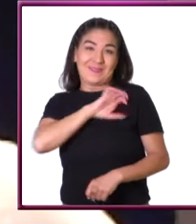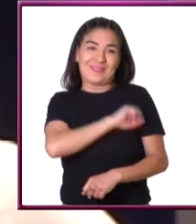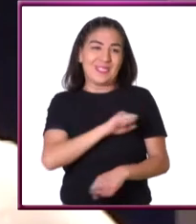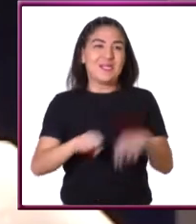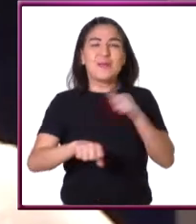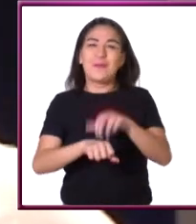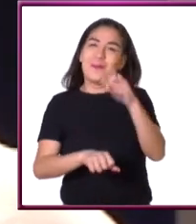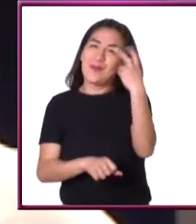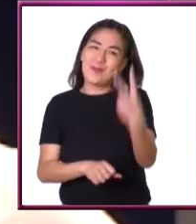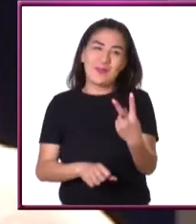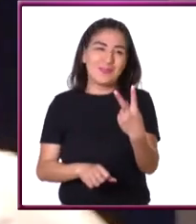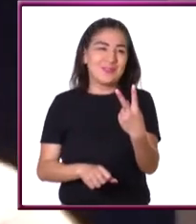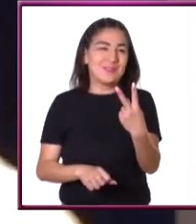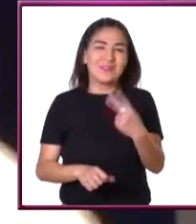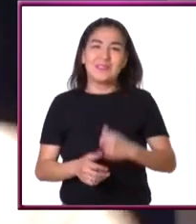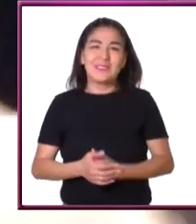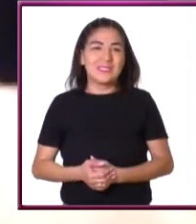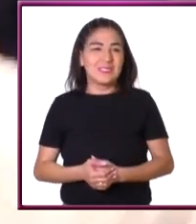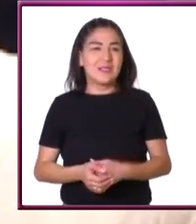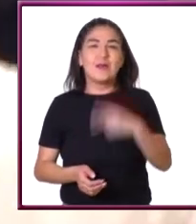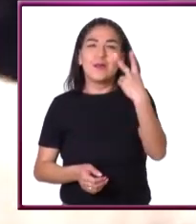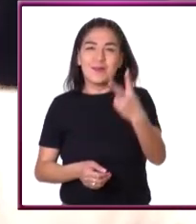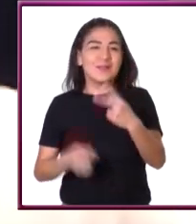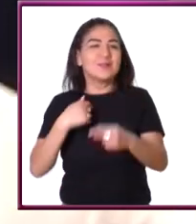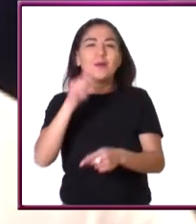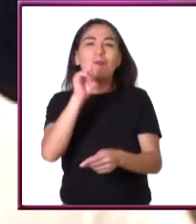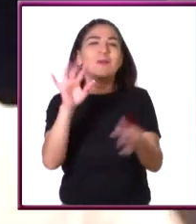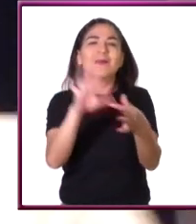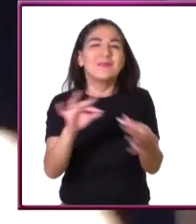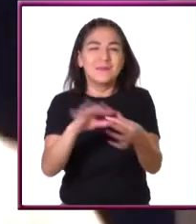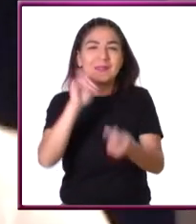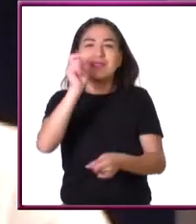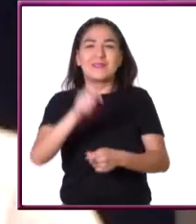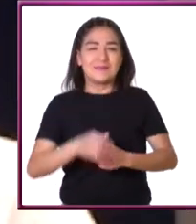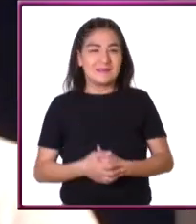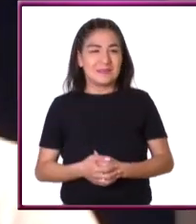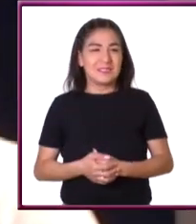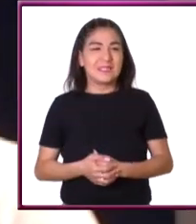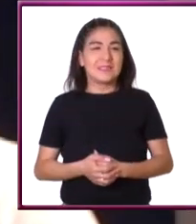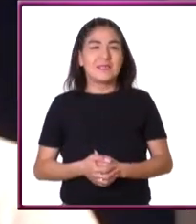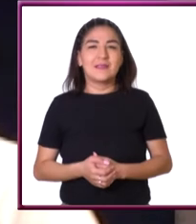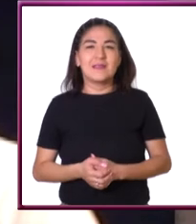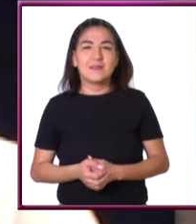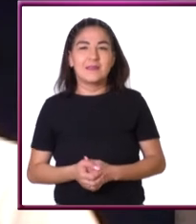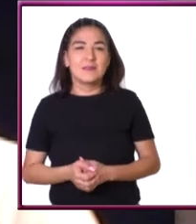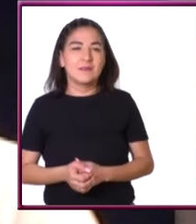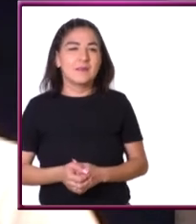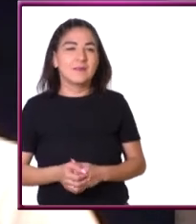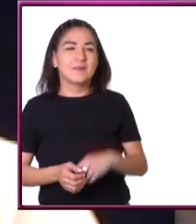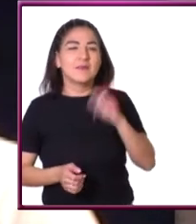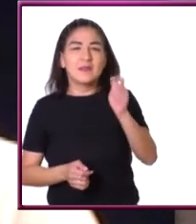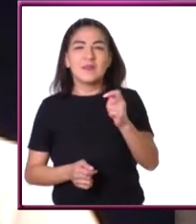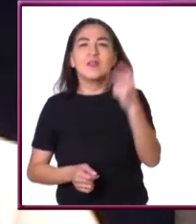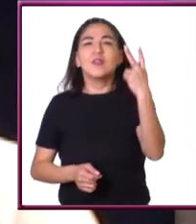favorito, mi favorito es el 2, que es como comentario, porque es un número